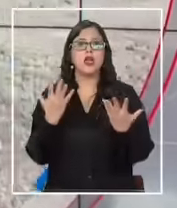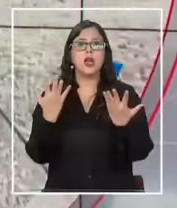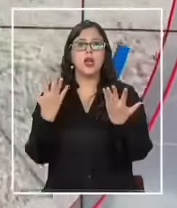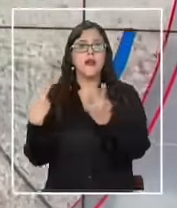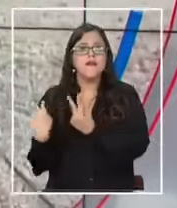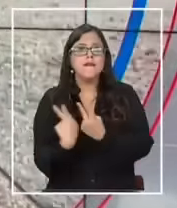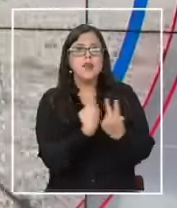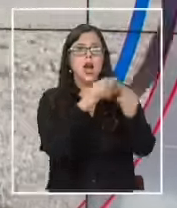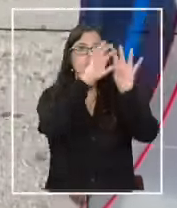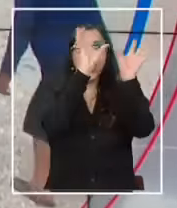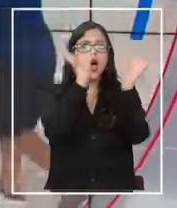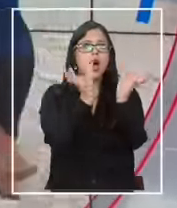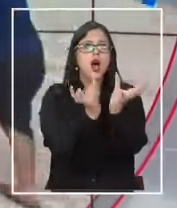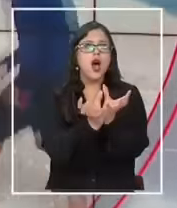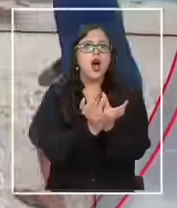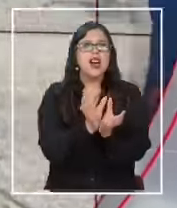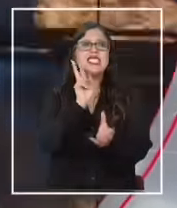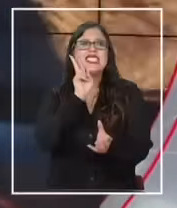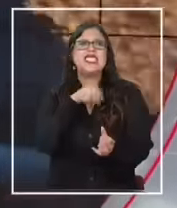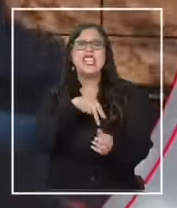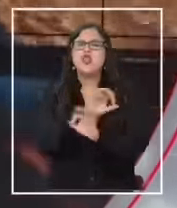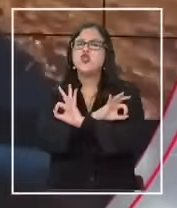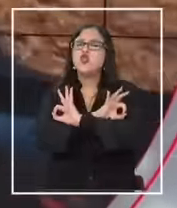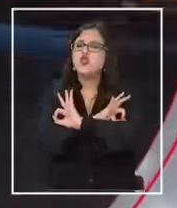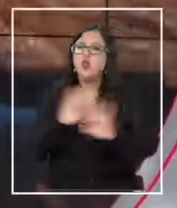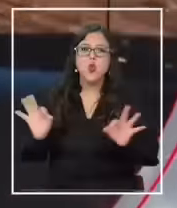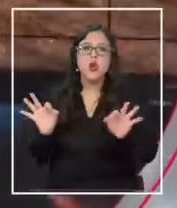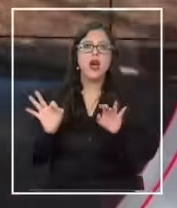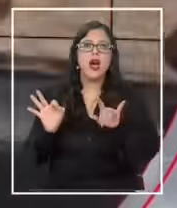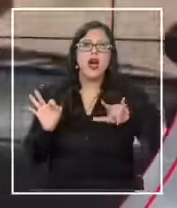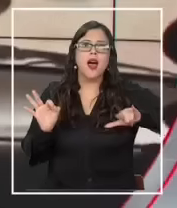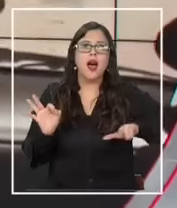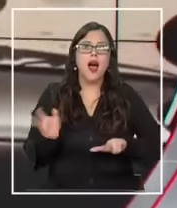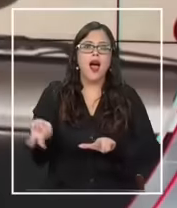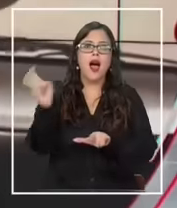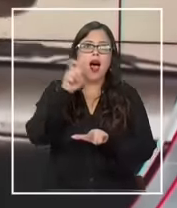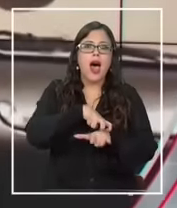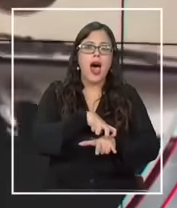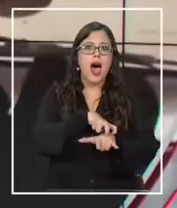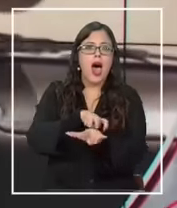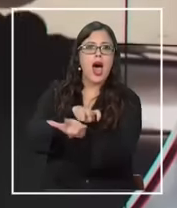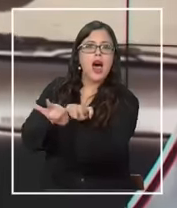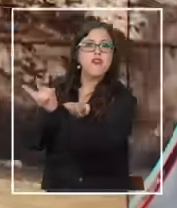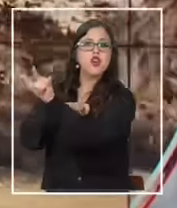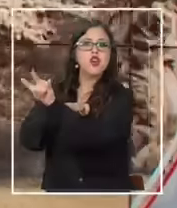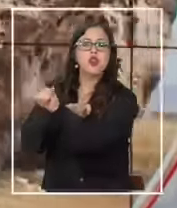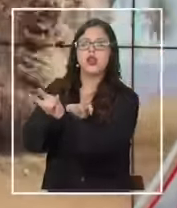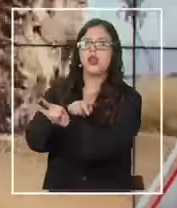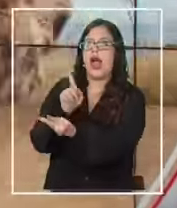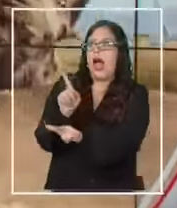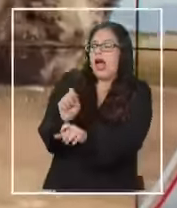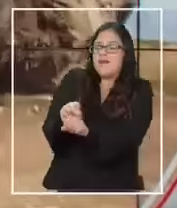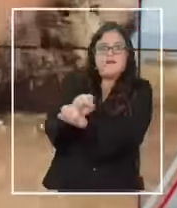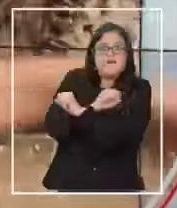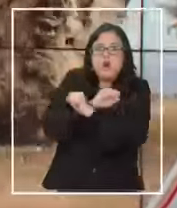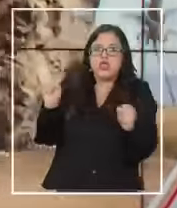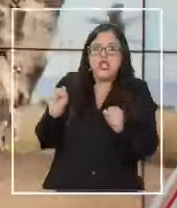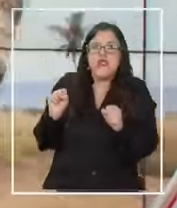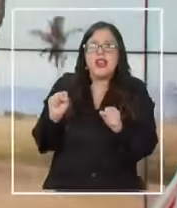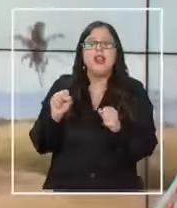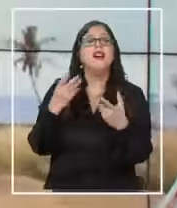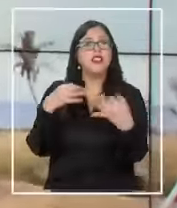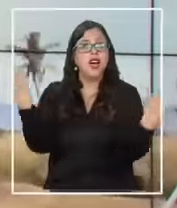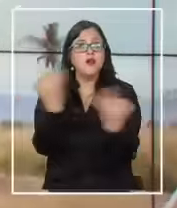mundo sin subirse nunca a un avión ya eso parece imposible tras su hazaña habló con 24 horas a propósito de la